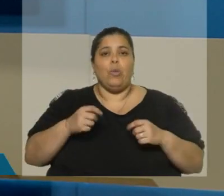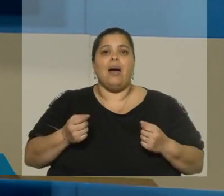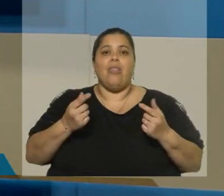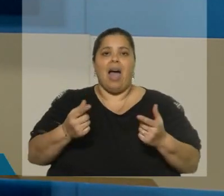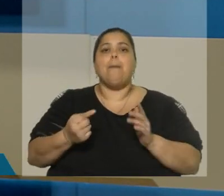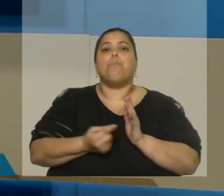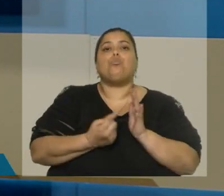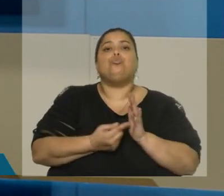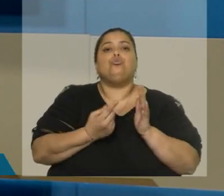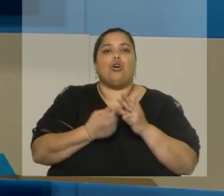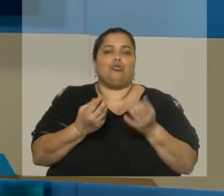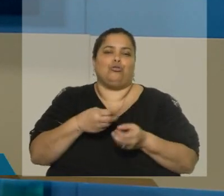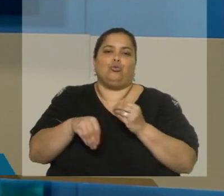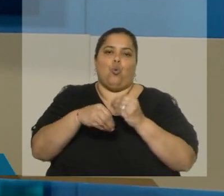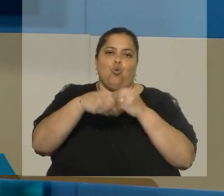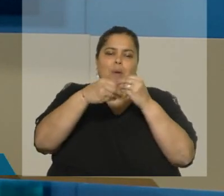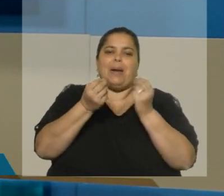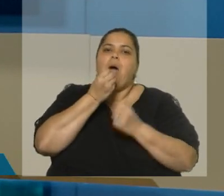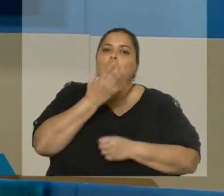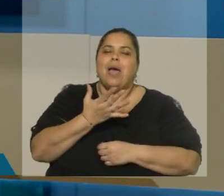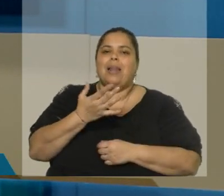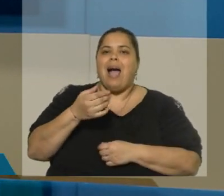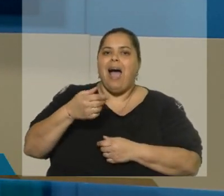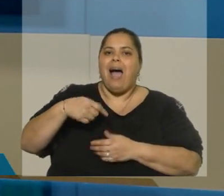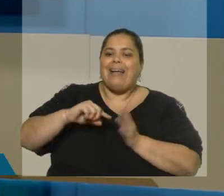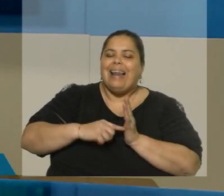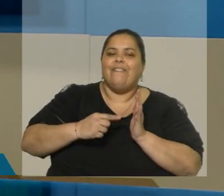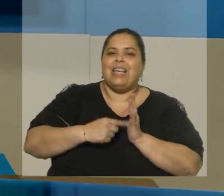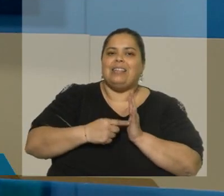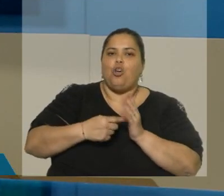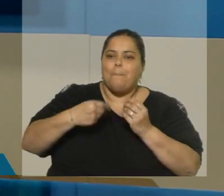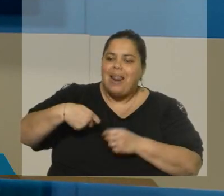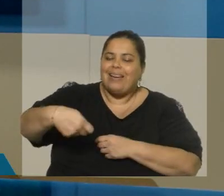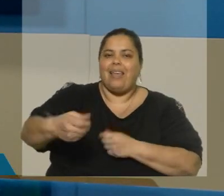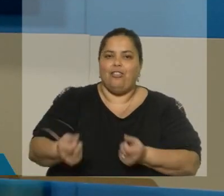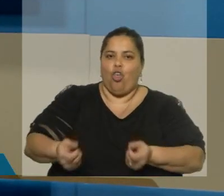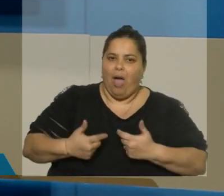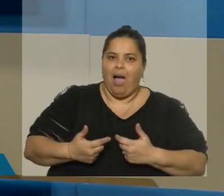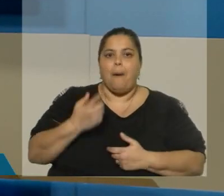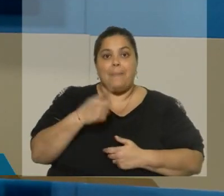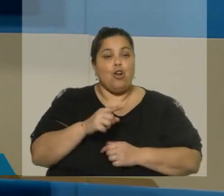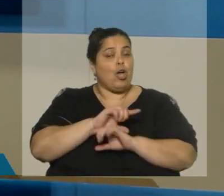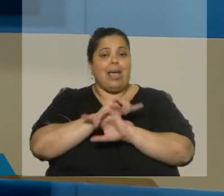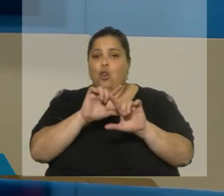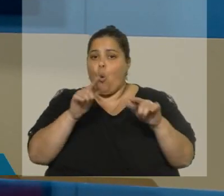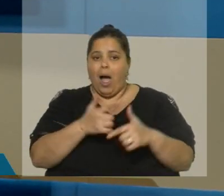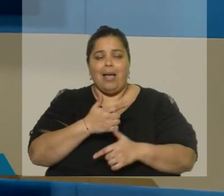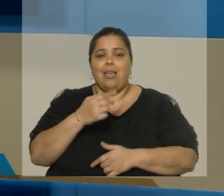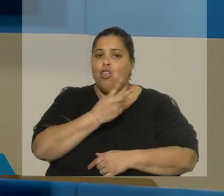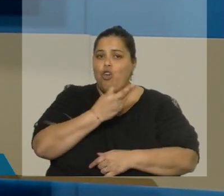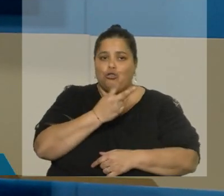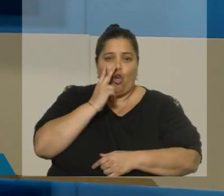extra para lograr una buena calificación crediticia. Hay que tenerlo en cuenta. Sobre lo que sí no hay dos opiniones, si no hay discusión política,